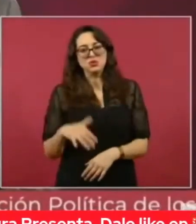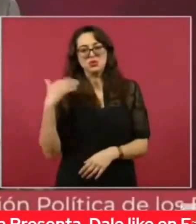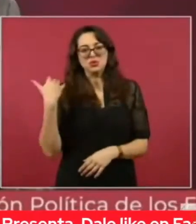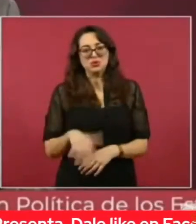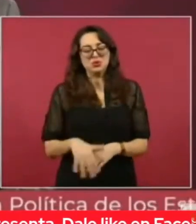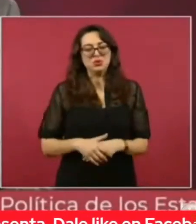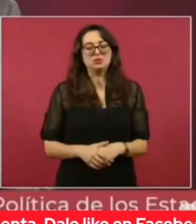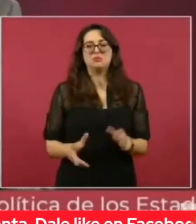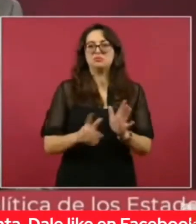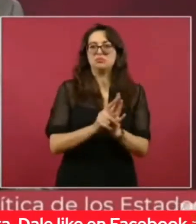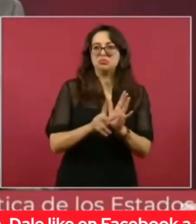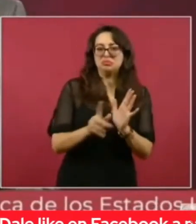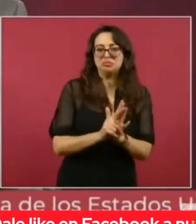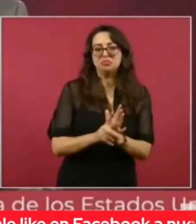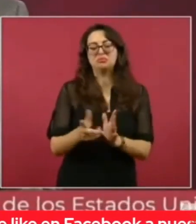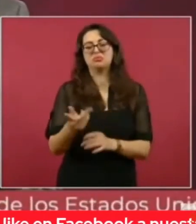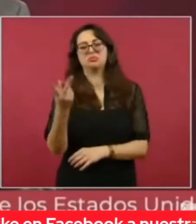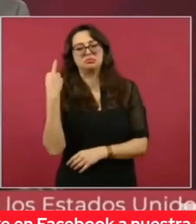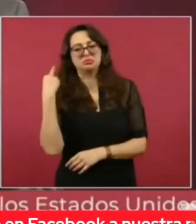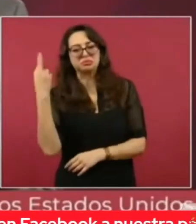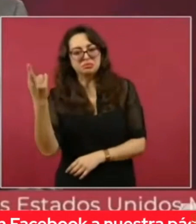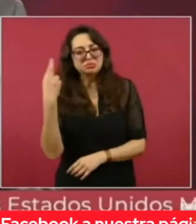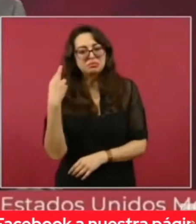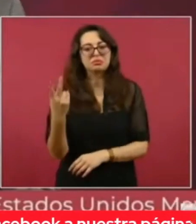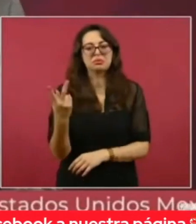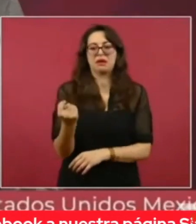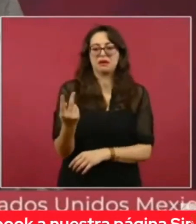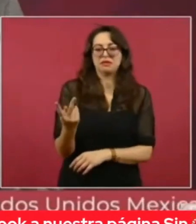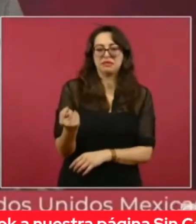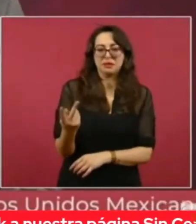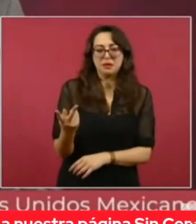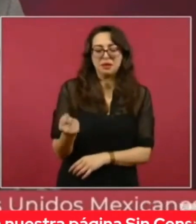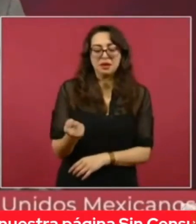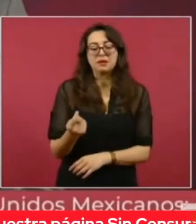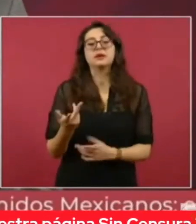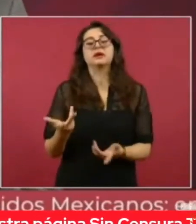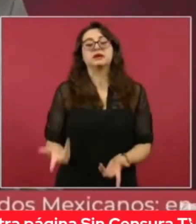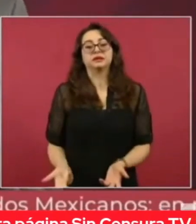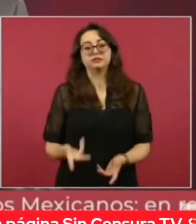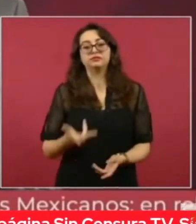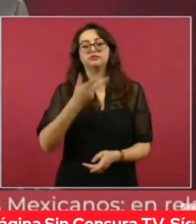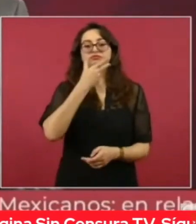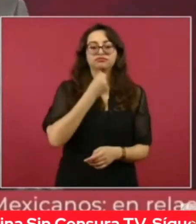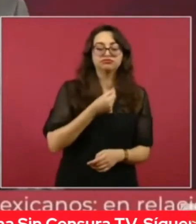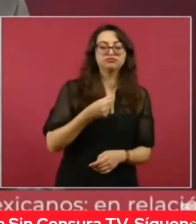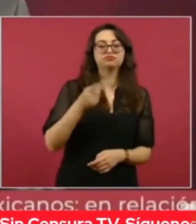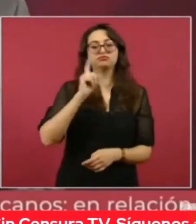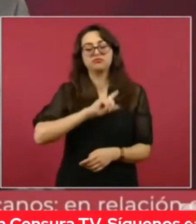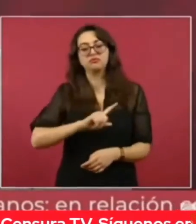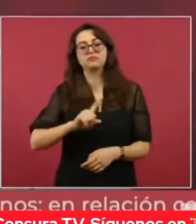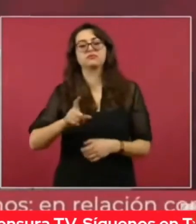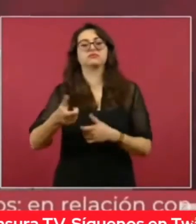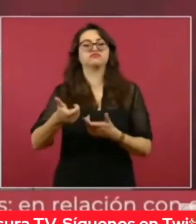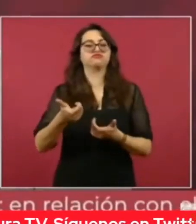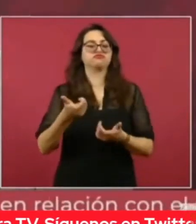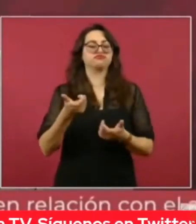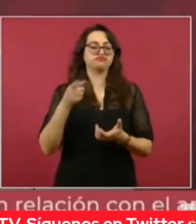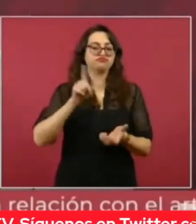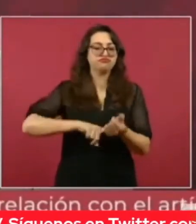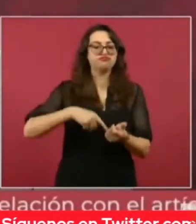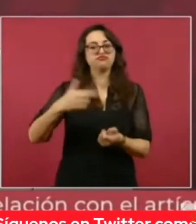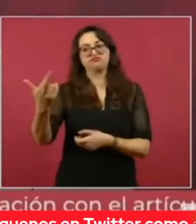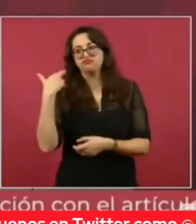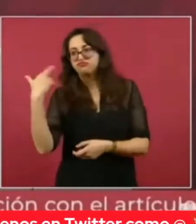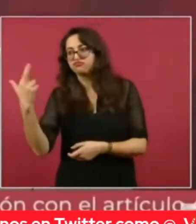prensa escrita, radio, televisión, conductores de radio, conductores de televisión,